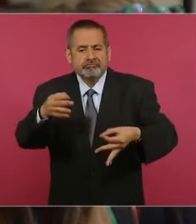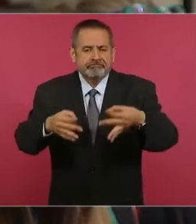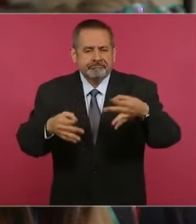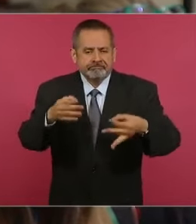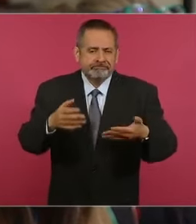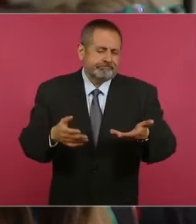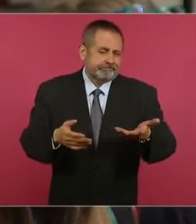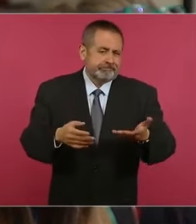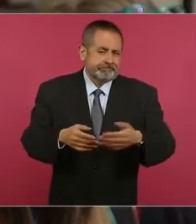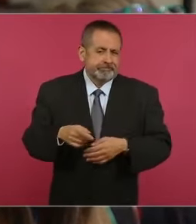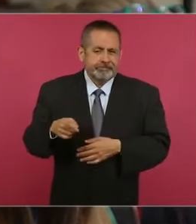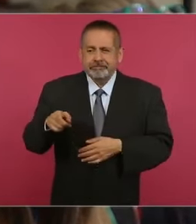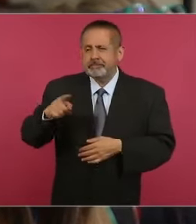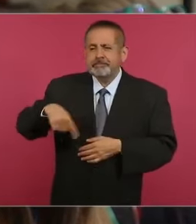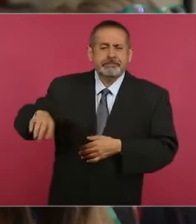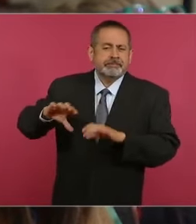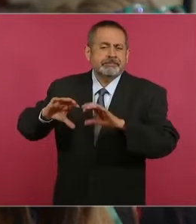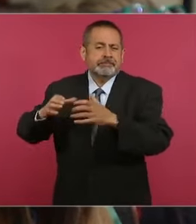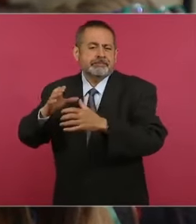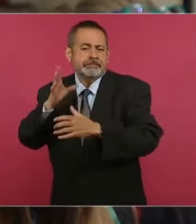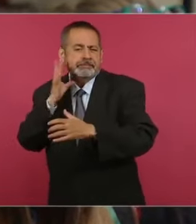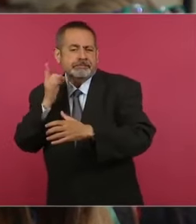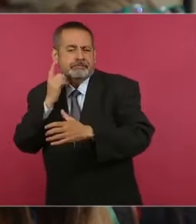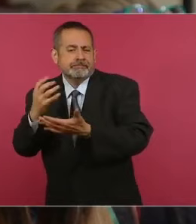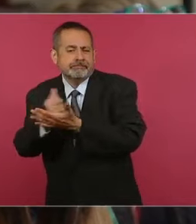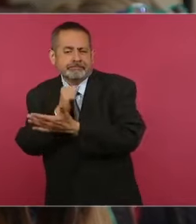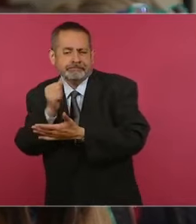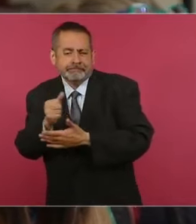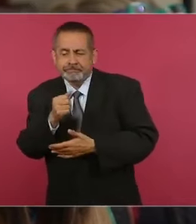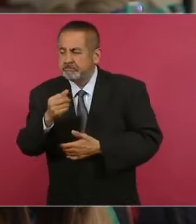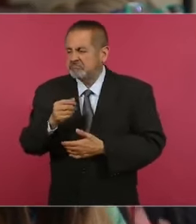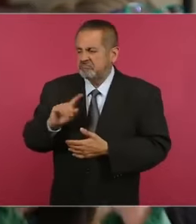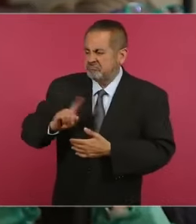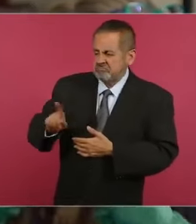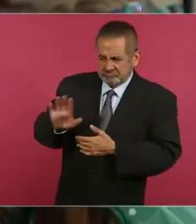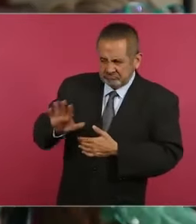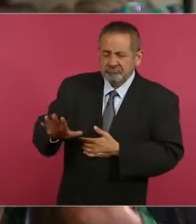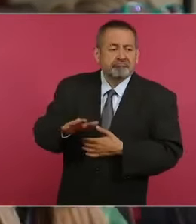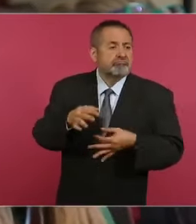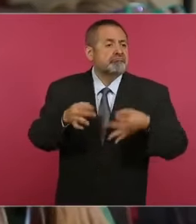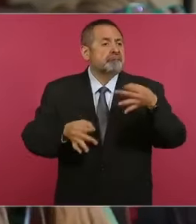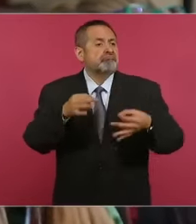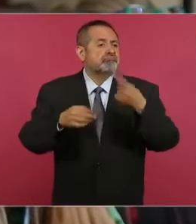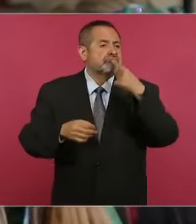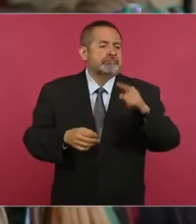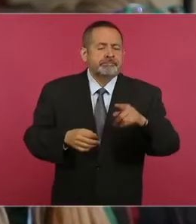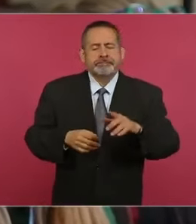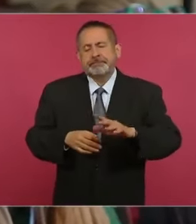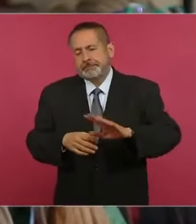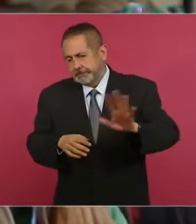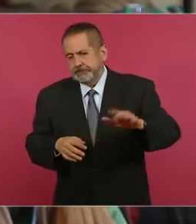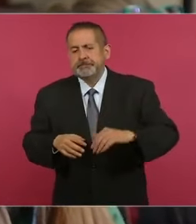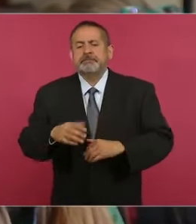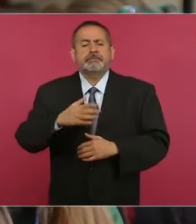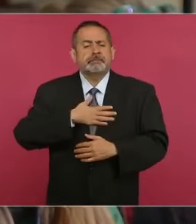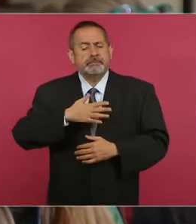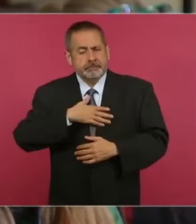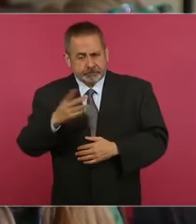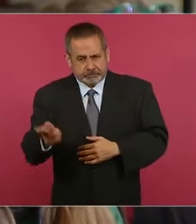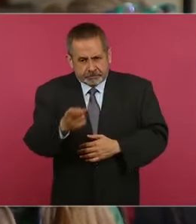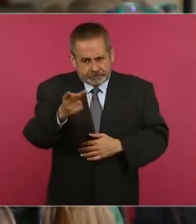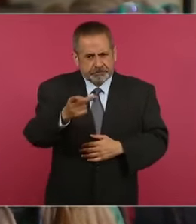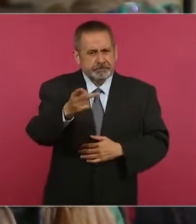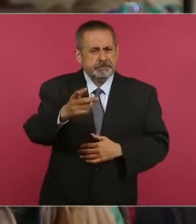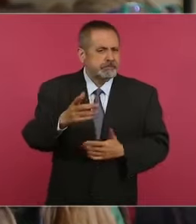ganar en el Congreso. Y lo que yo le quiero preguntar es qué se haría